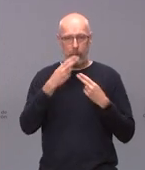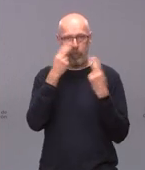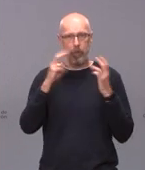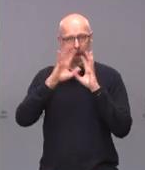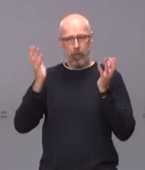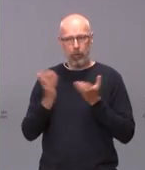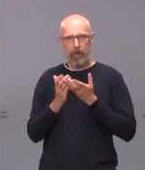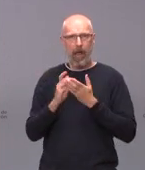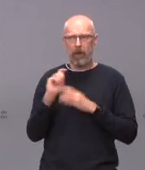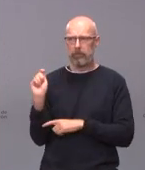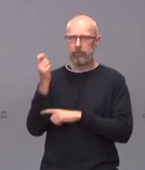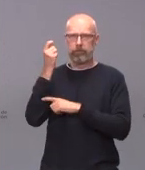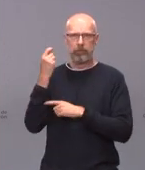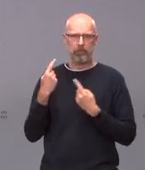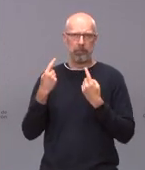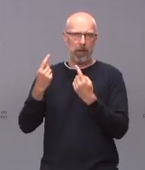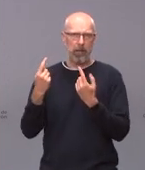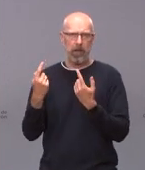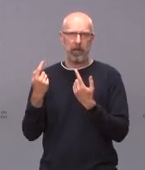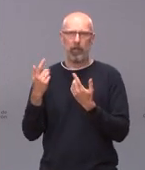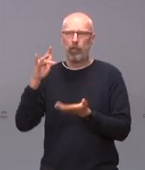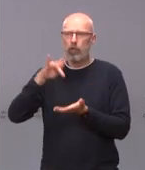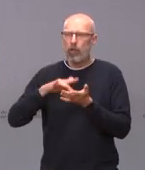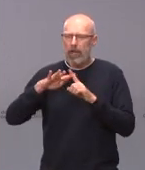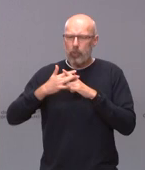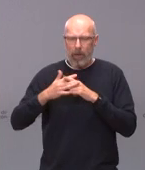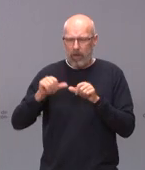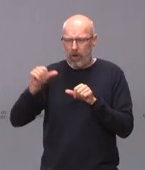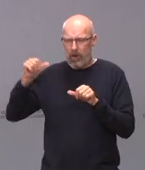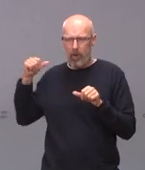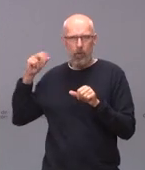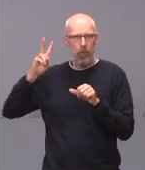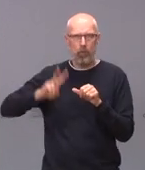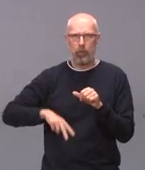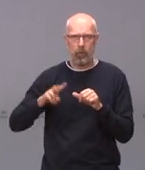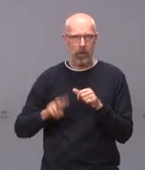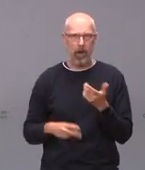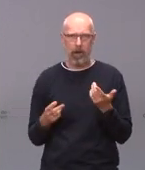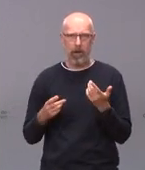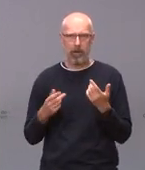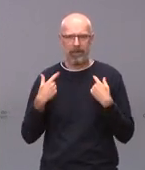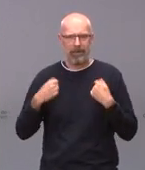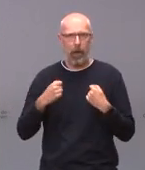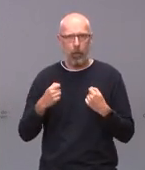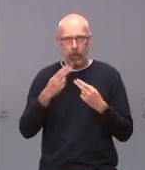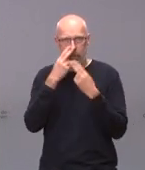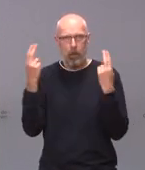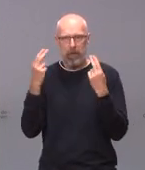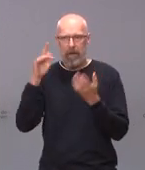no se ha dado una situación como esta en la historia de la salud pública mundial